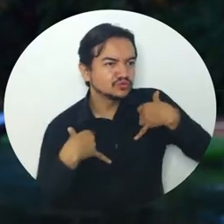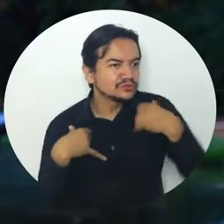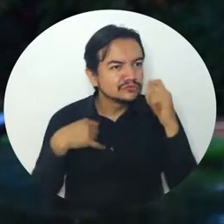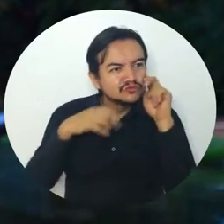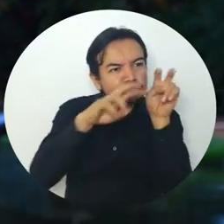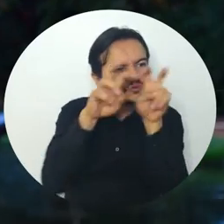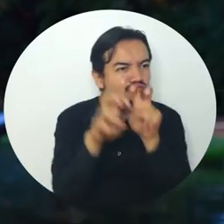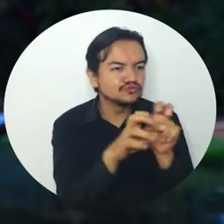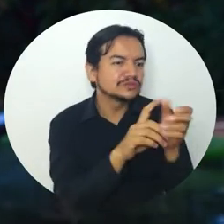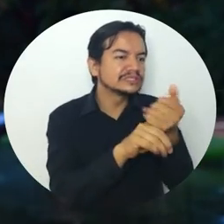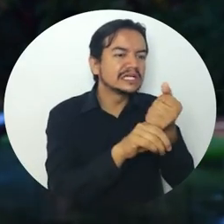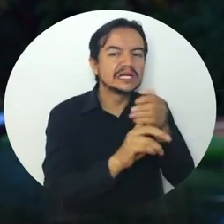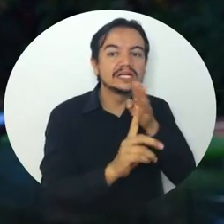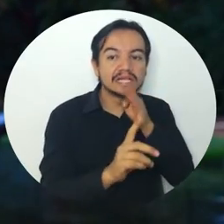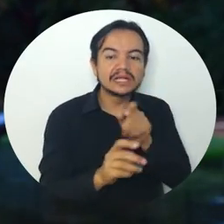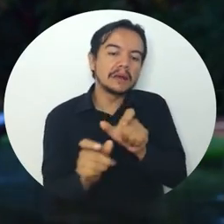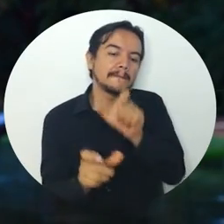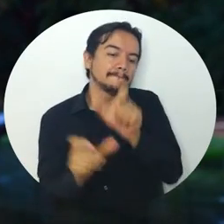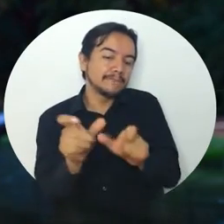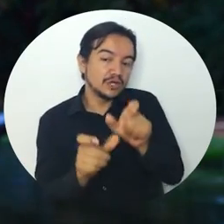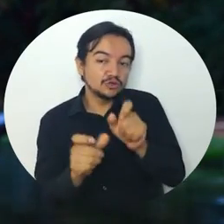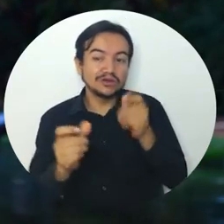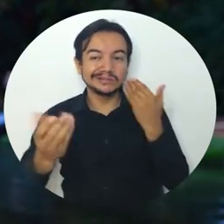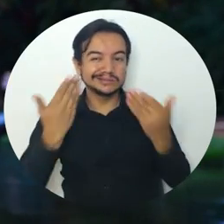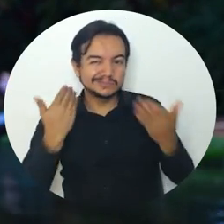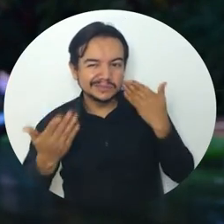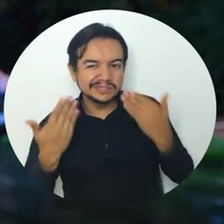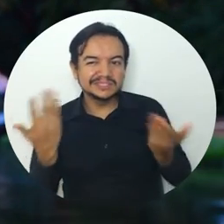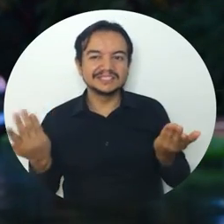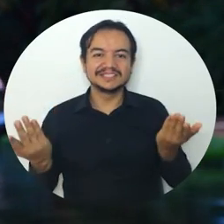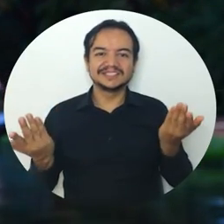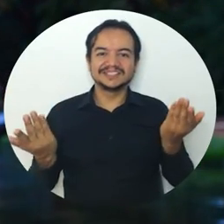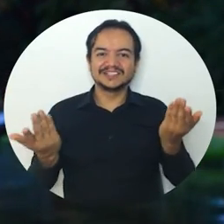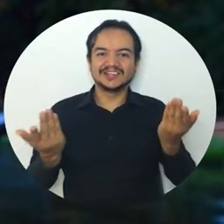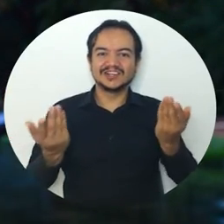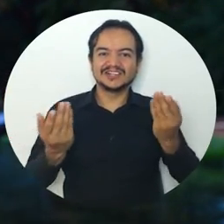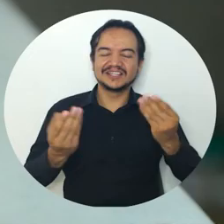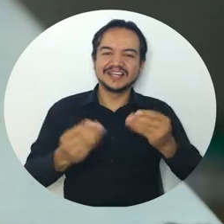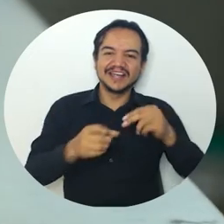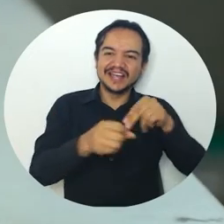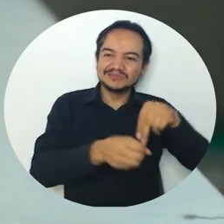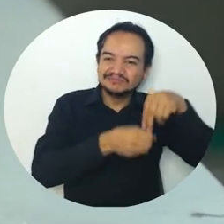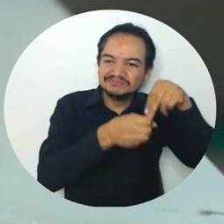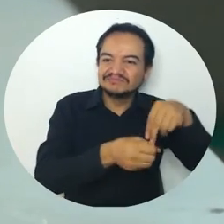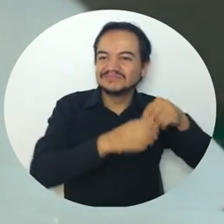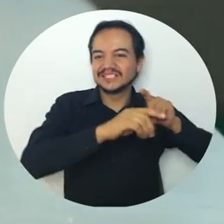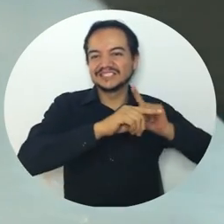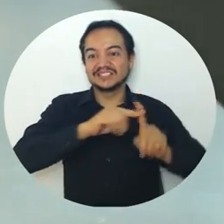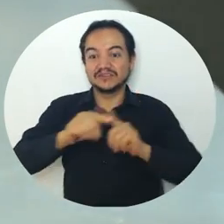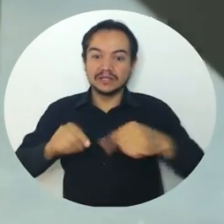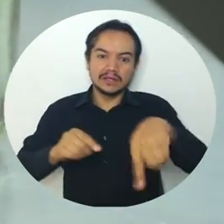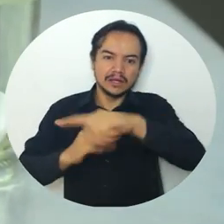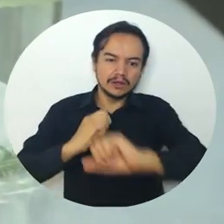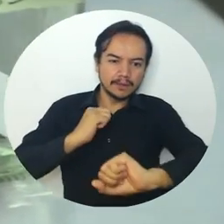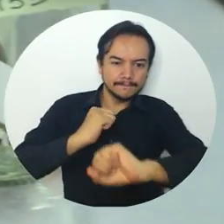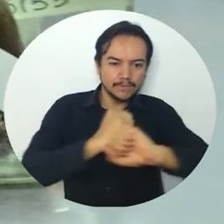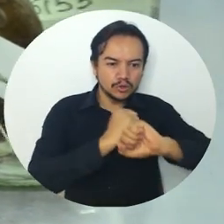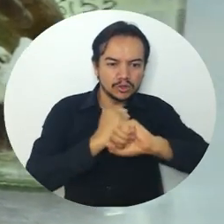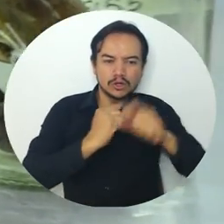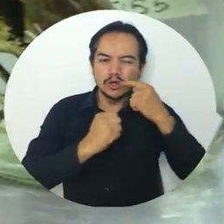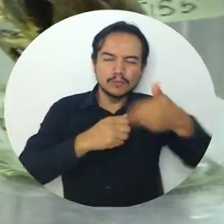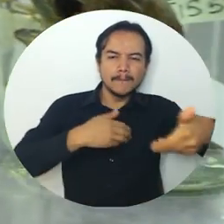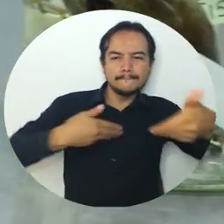acompañadas por gente de la comunidad, campesinos, son indígenas, aportar de diferentes perspectivas y de